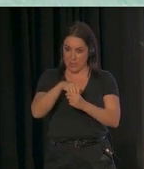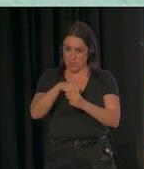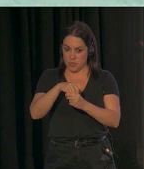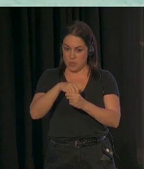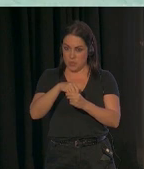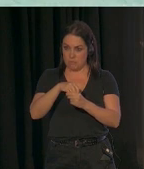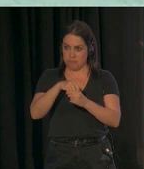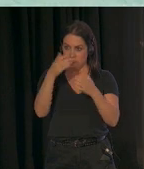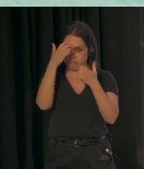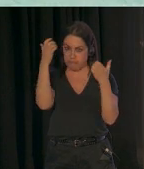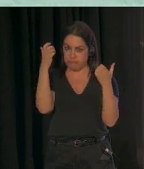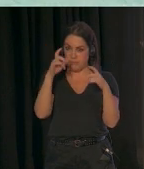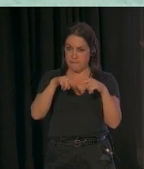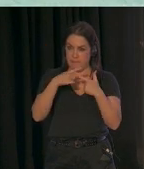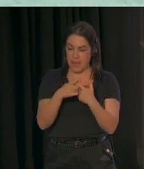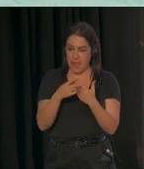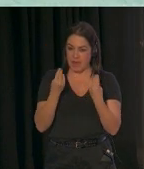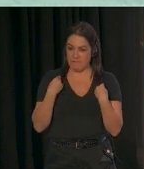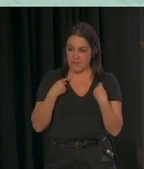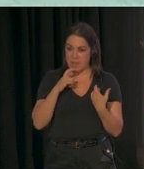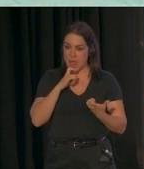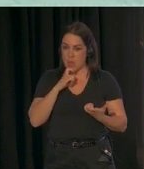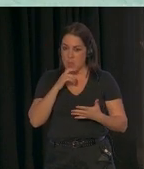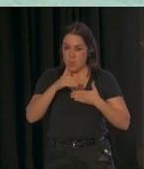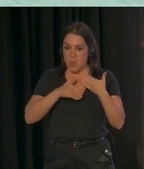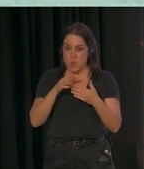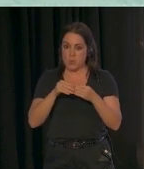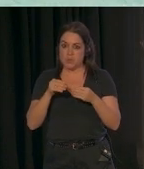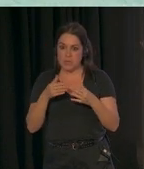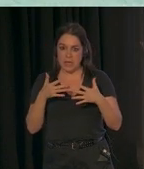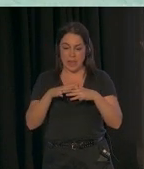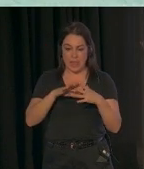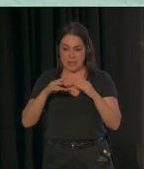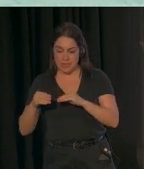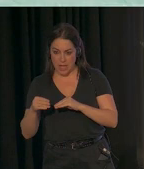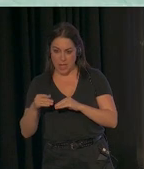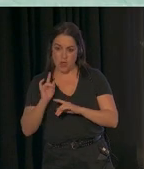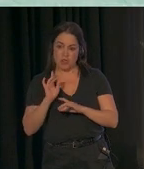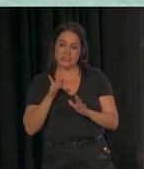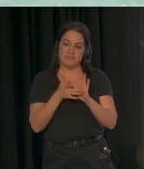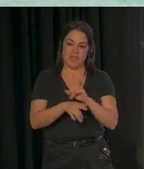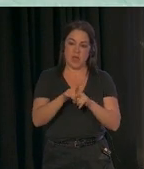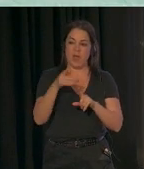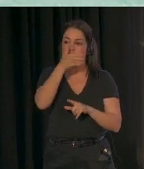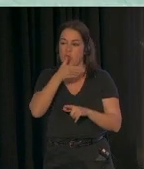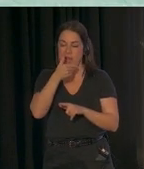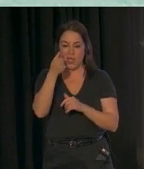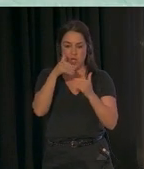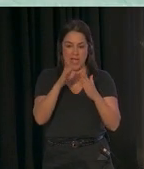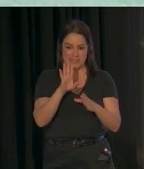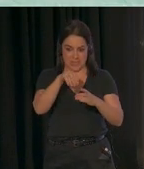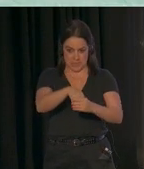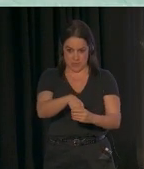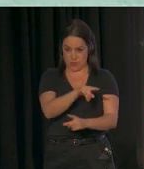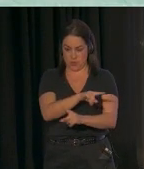dentro del contexto de la vida familiar normal. No es como si tuvieran un colegio o en casa. Es la vida familiar como